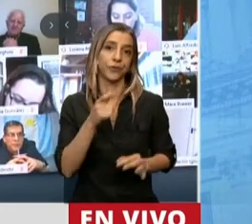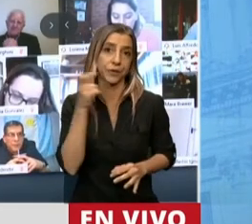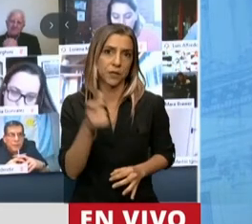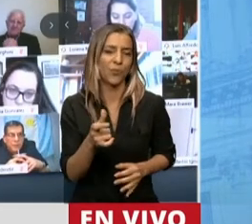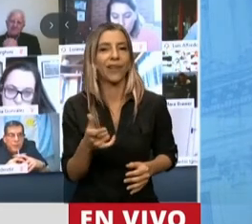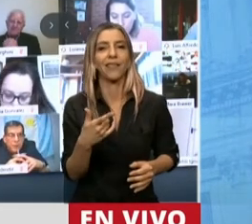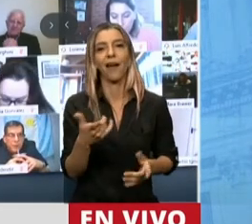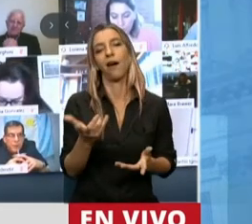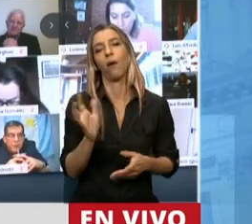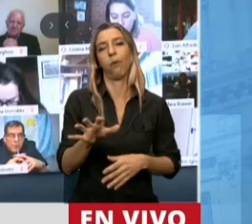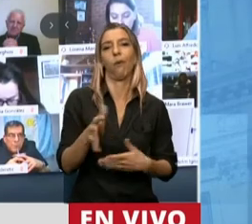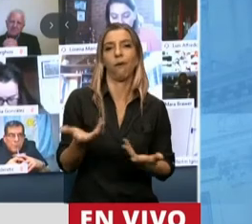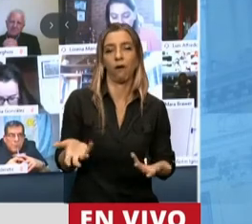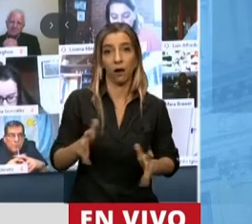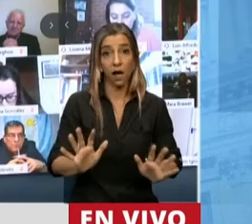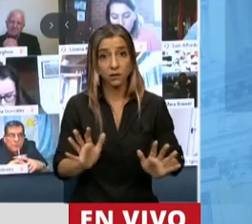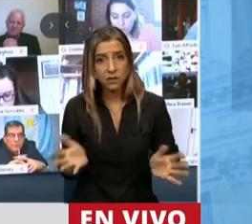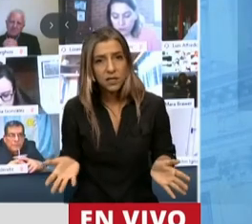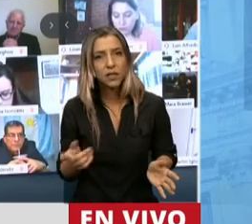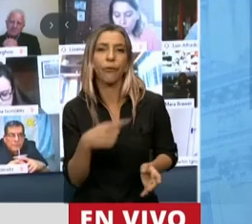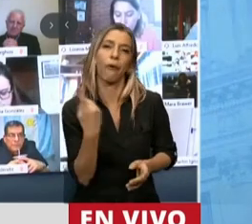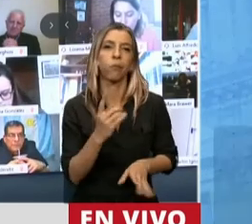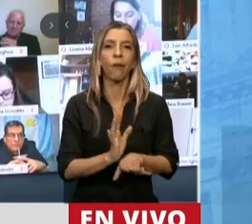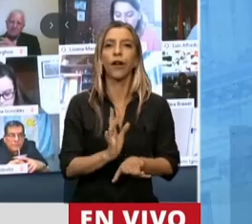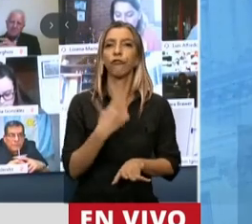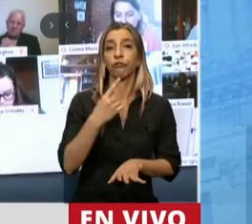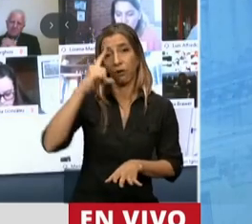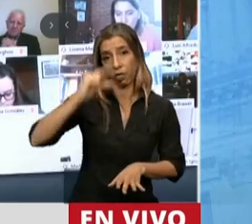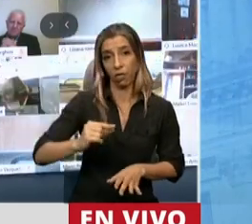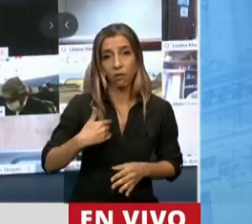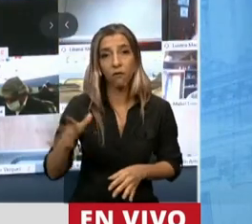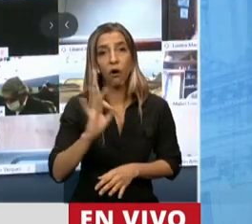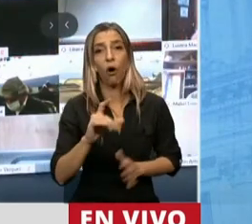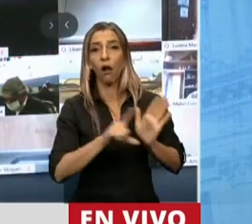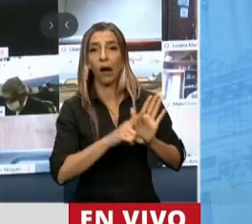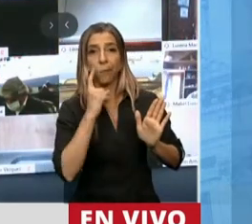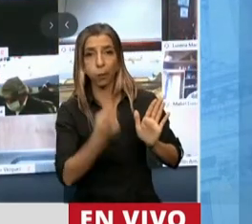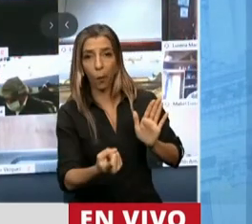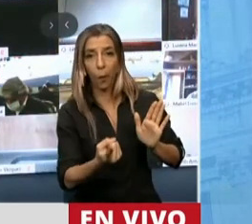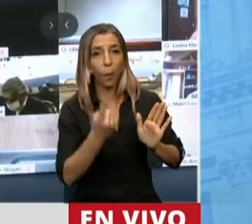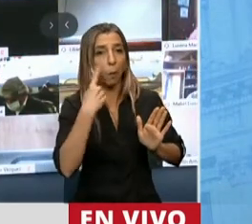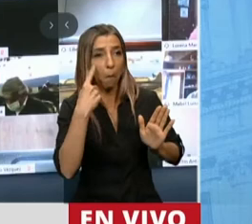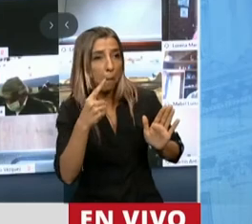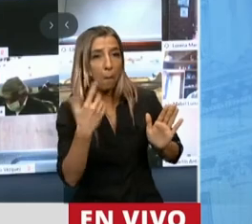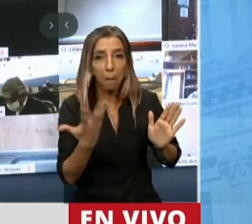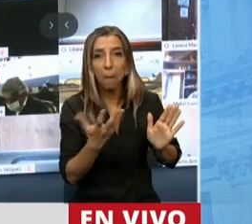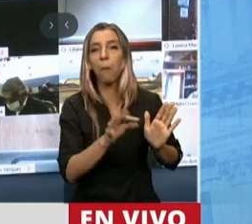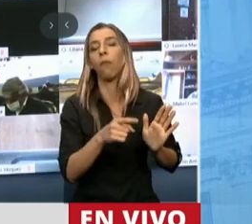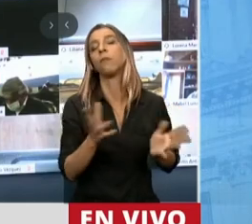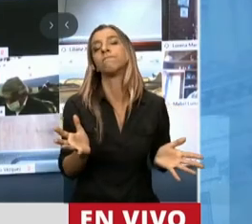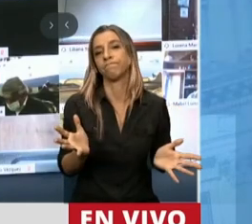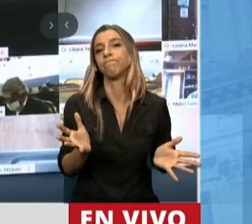burlesca, como si todos fuéramos ignorantes de las leyes y de lo que hoy se establece. Yo creo que,